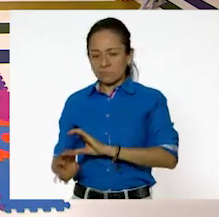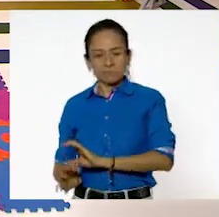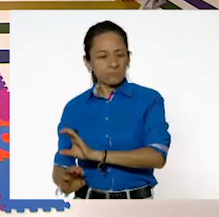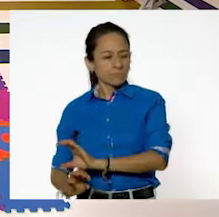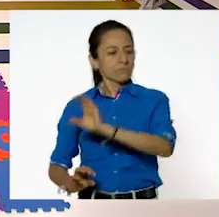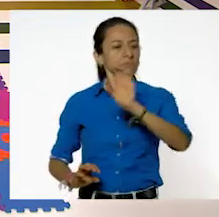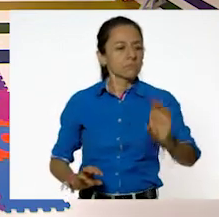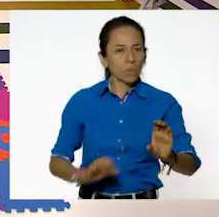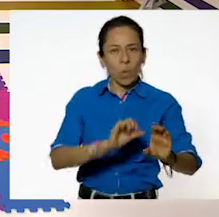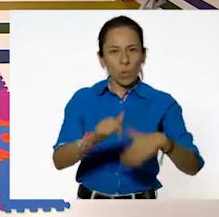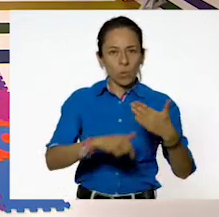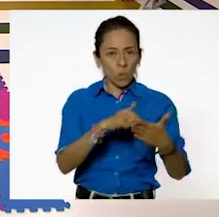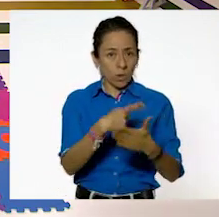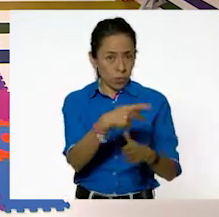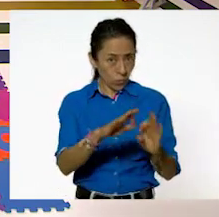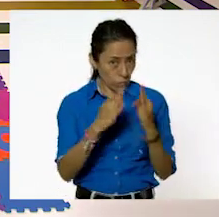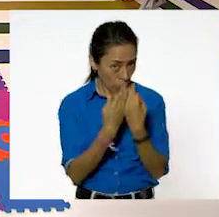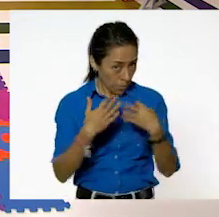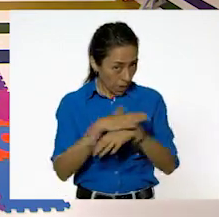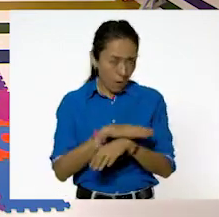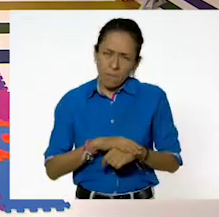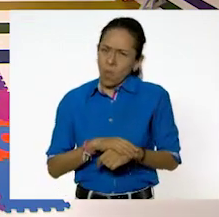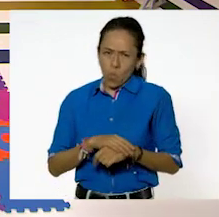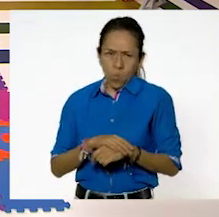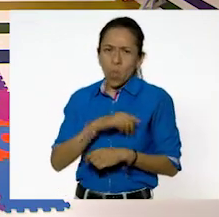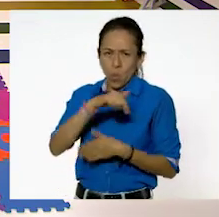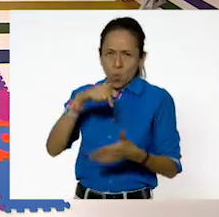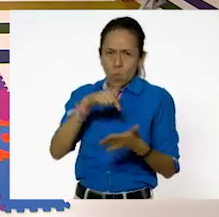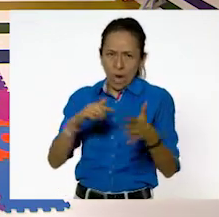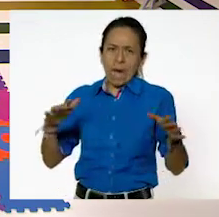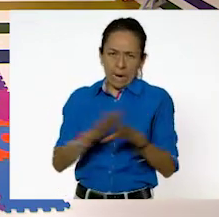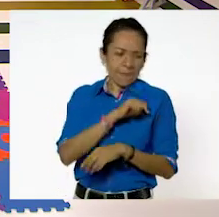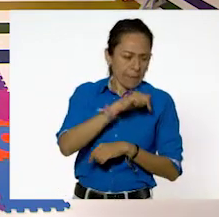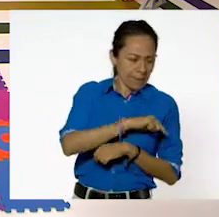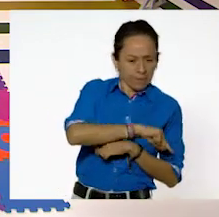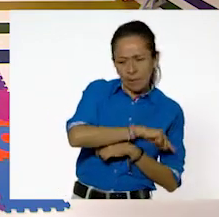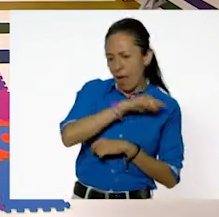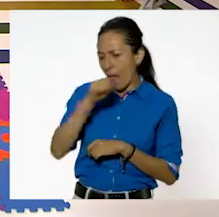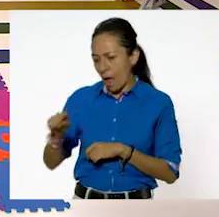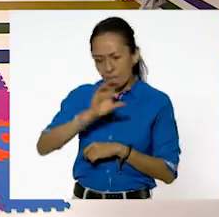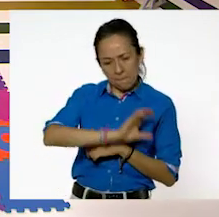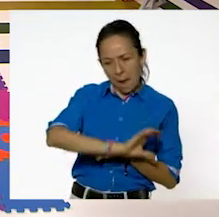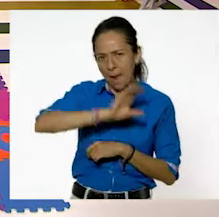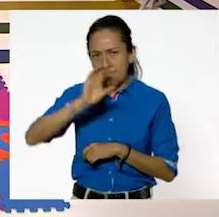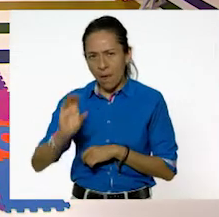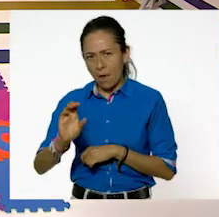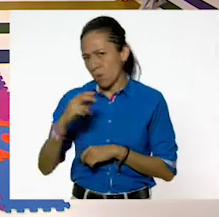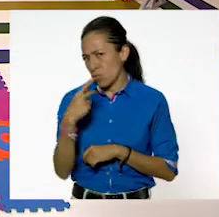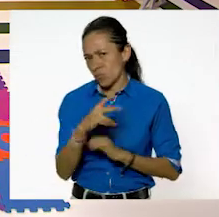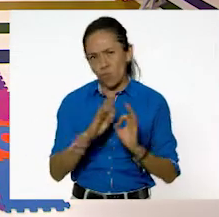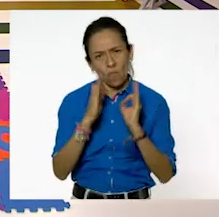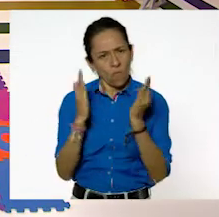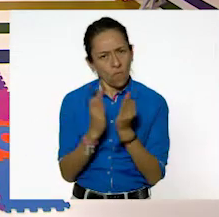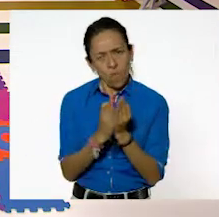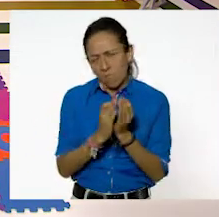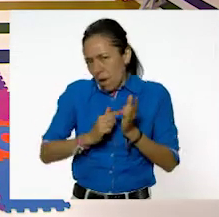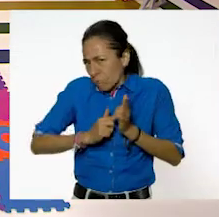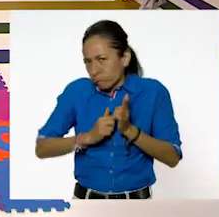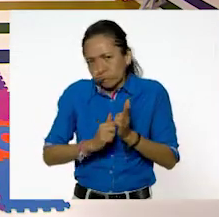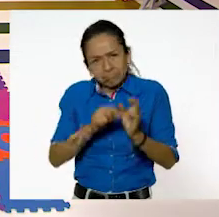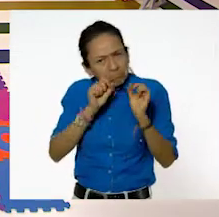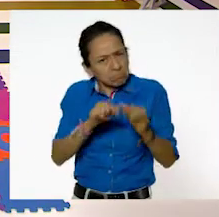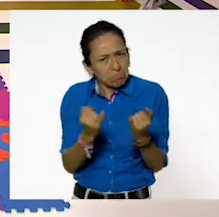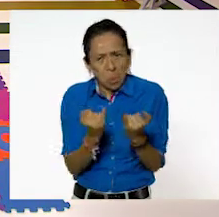forma? No, cambian de lugar, pero no cambia su forma. Entonces, ¿y son rígidos?